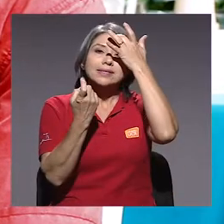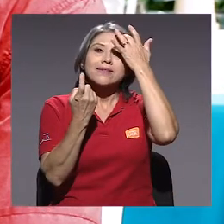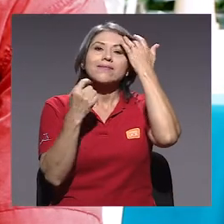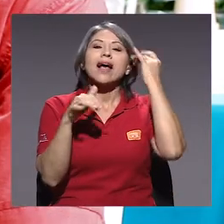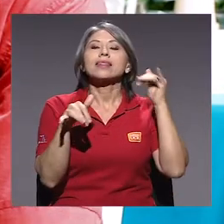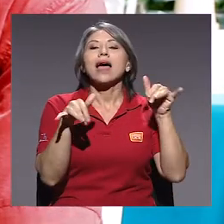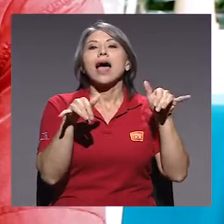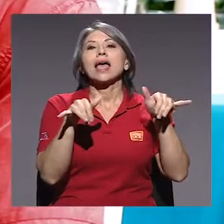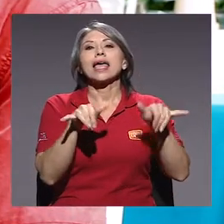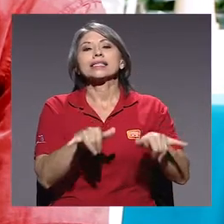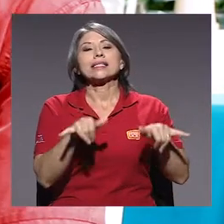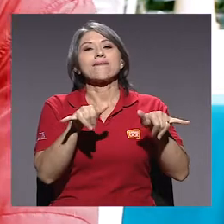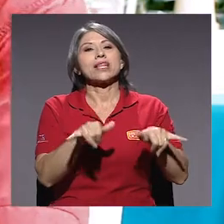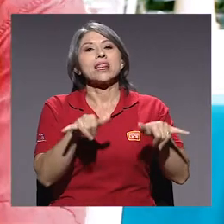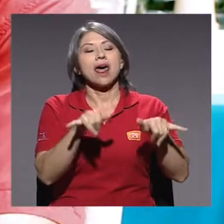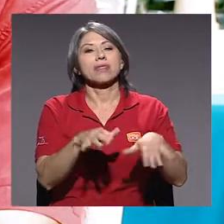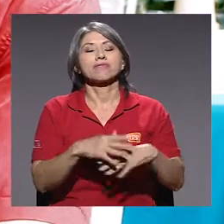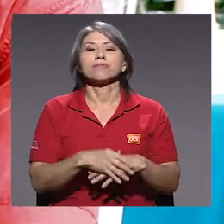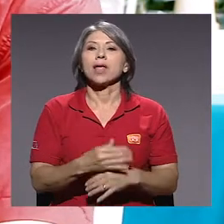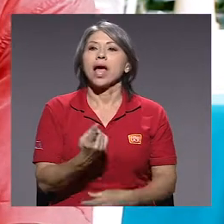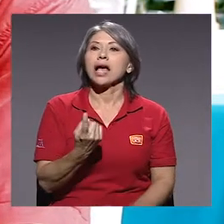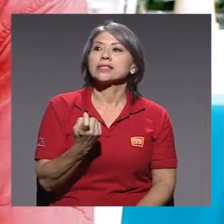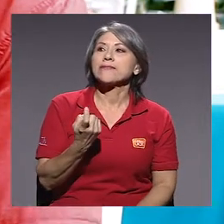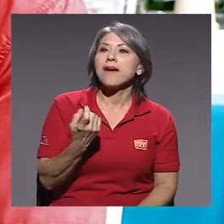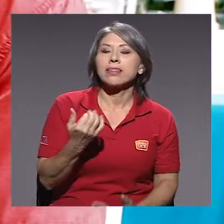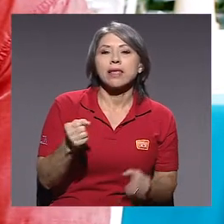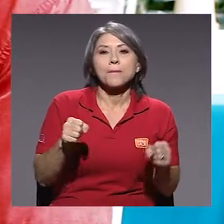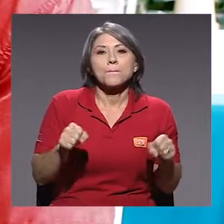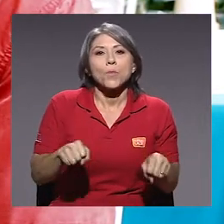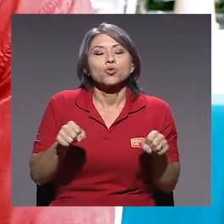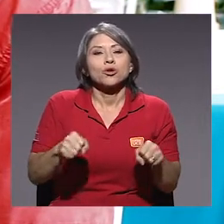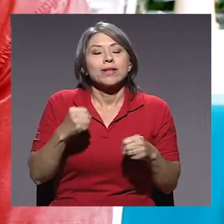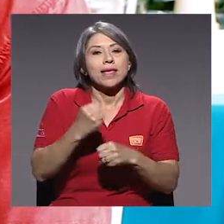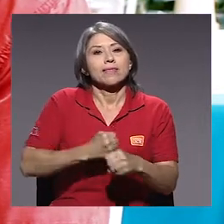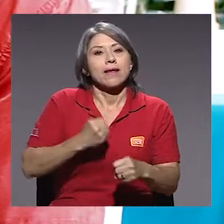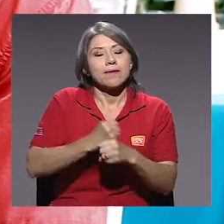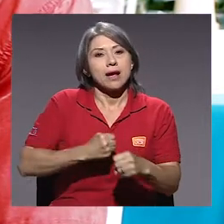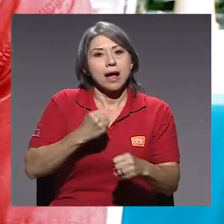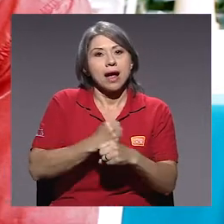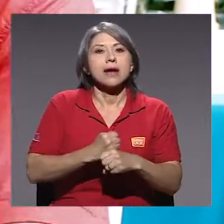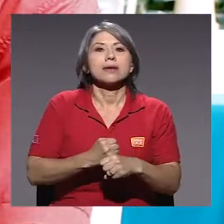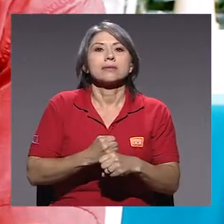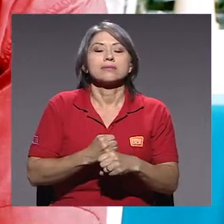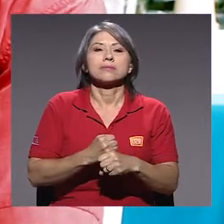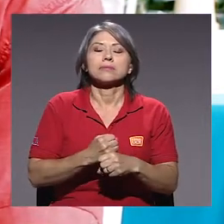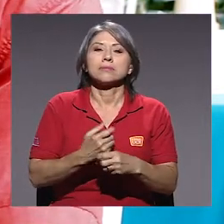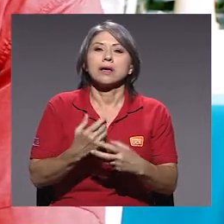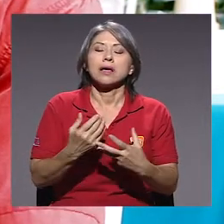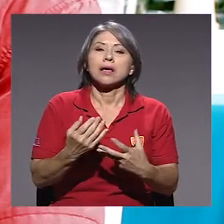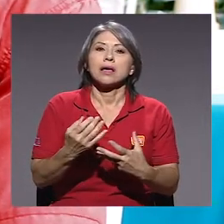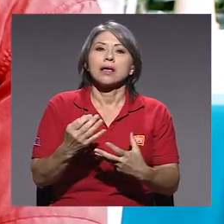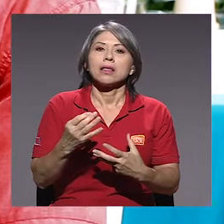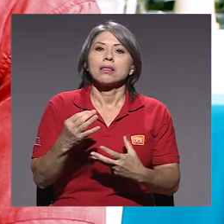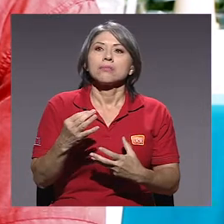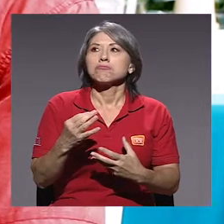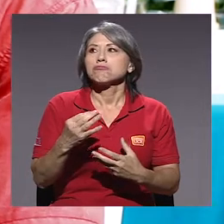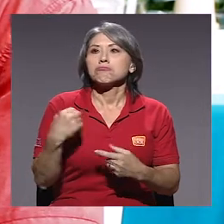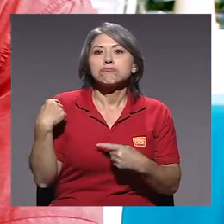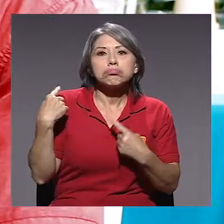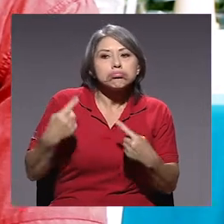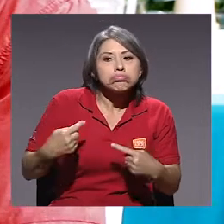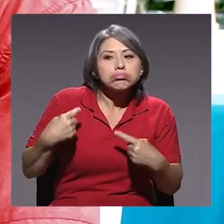Nos hace falta estabilidad. Nos hace falta la posibilidad de trabajar de forma